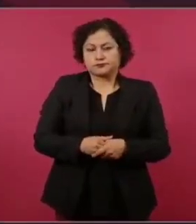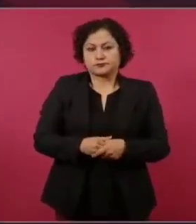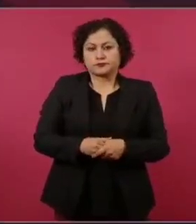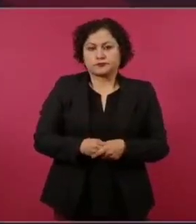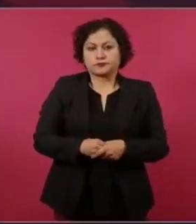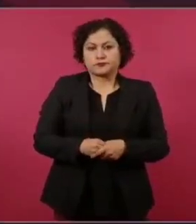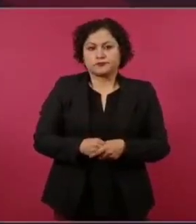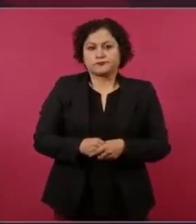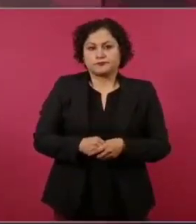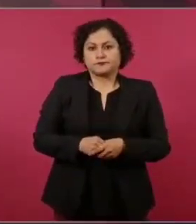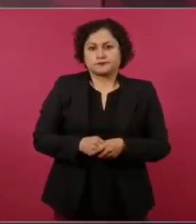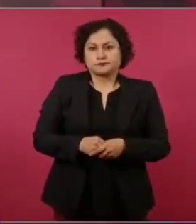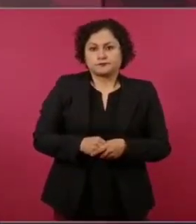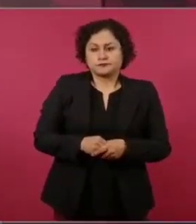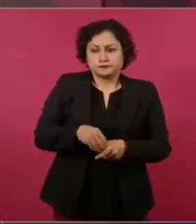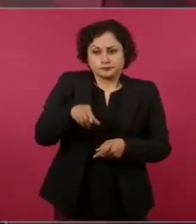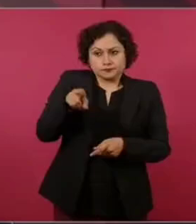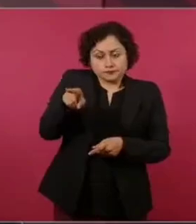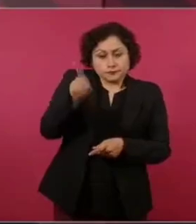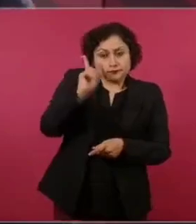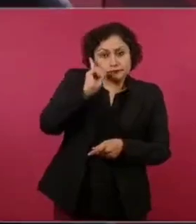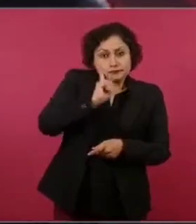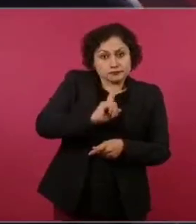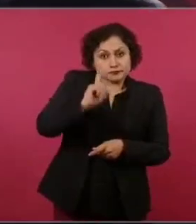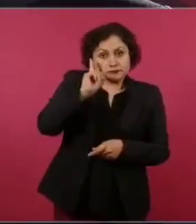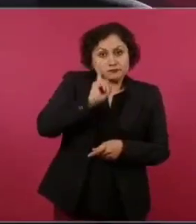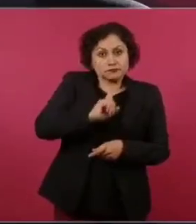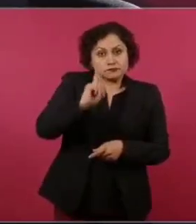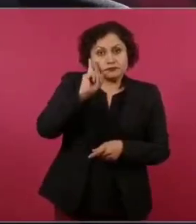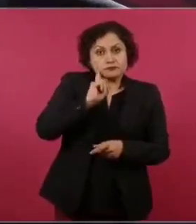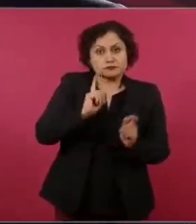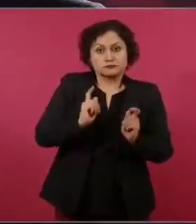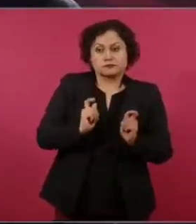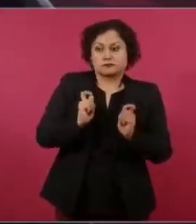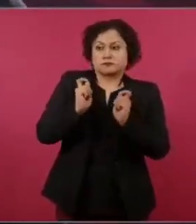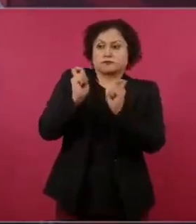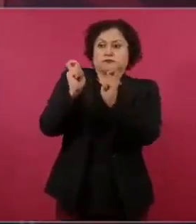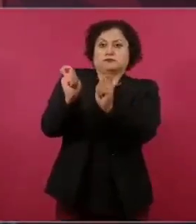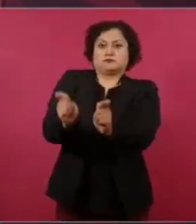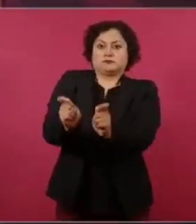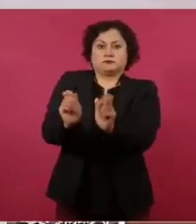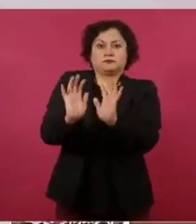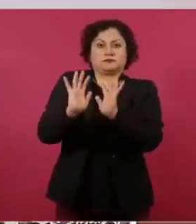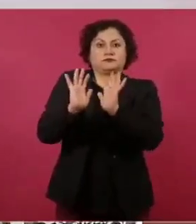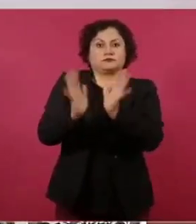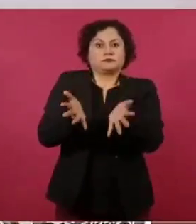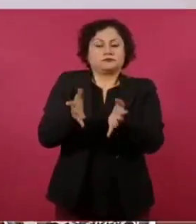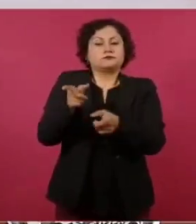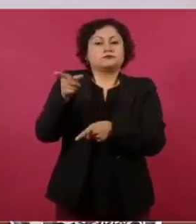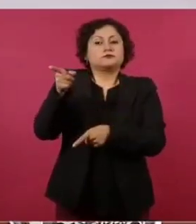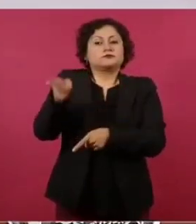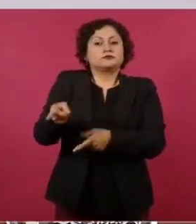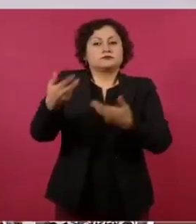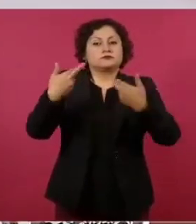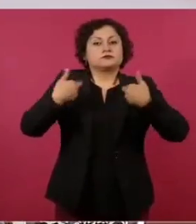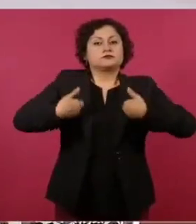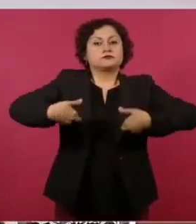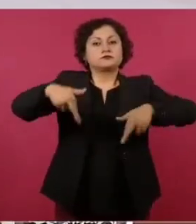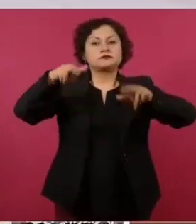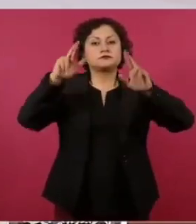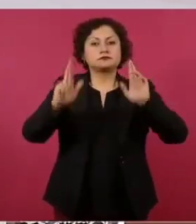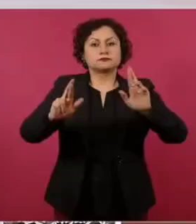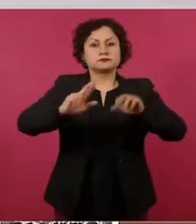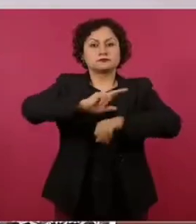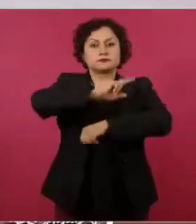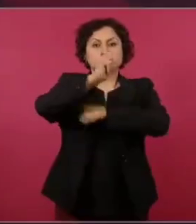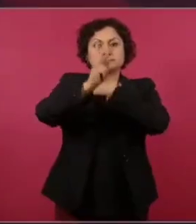Por ella va a representar al pueblo de México